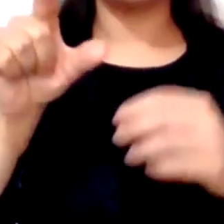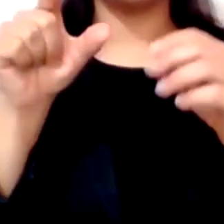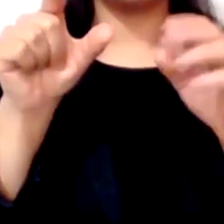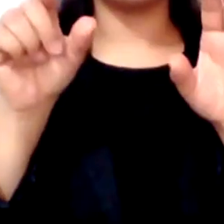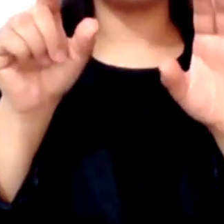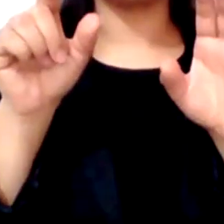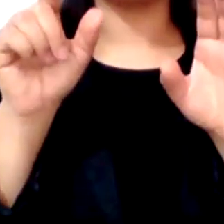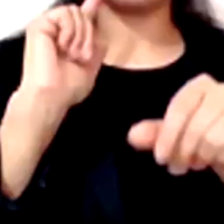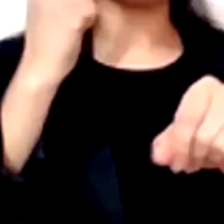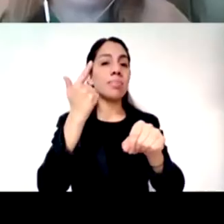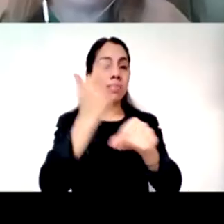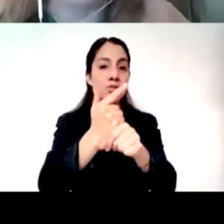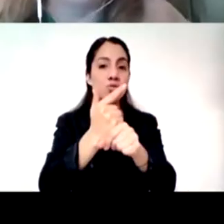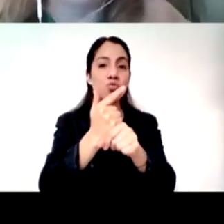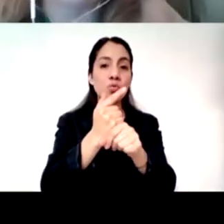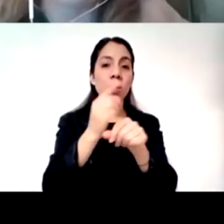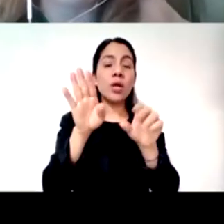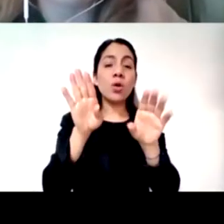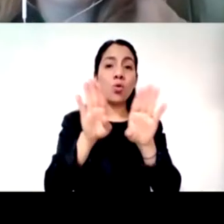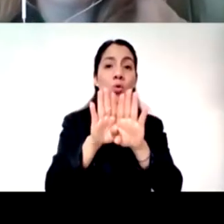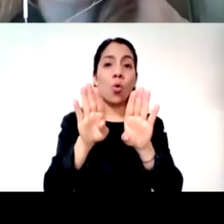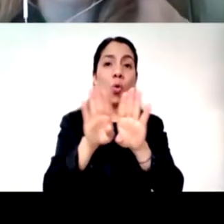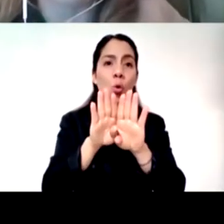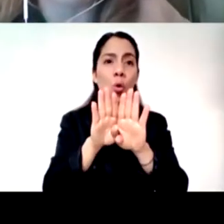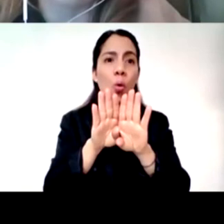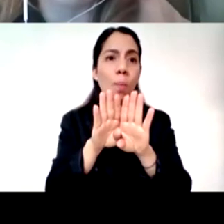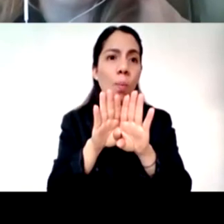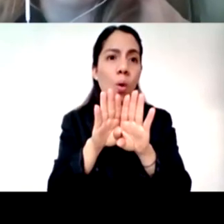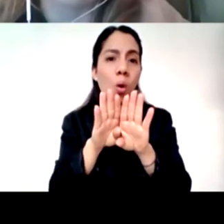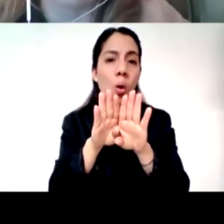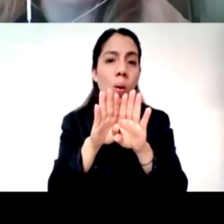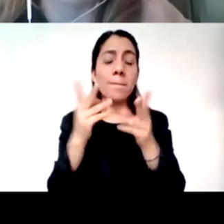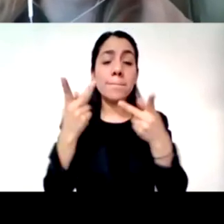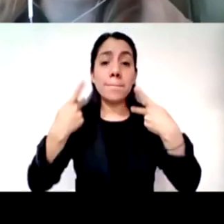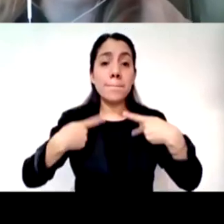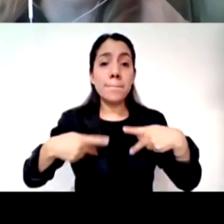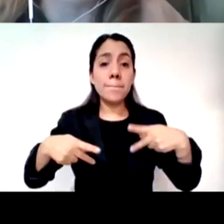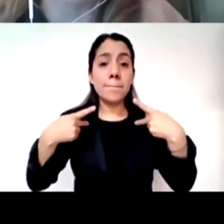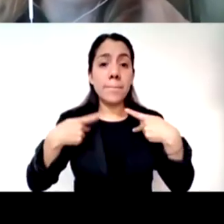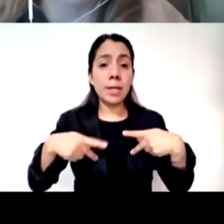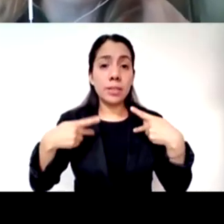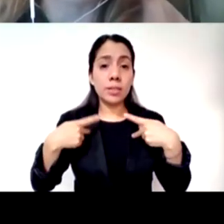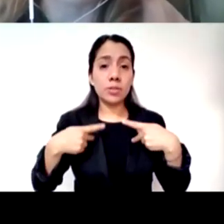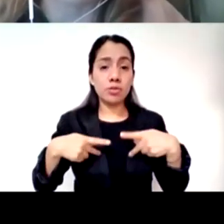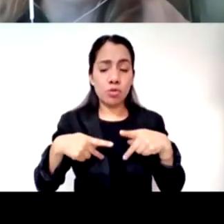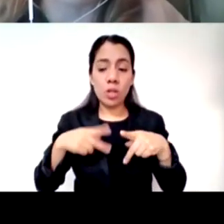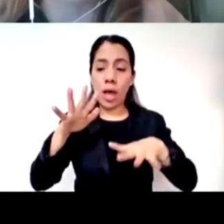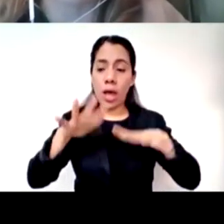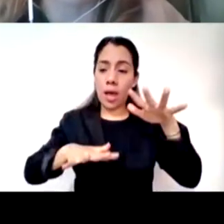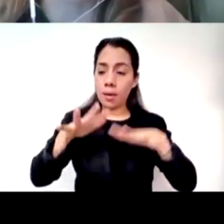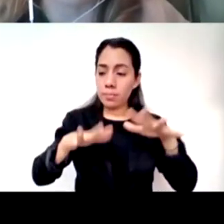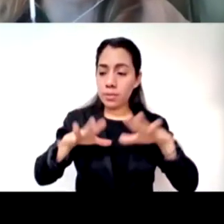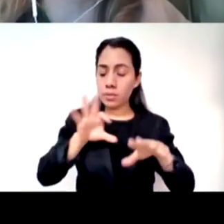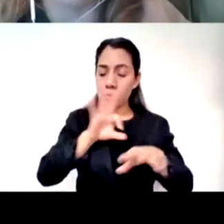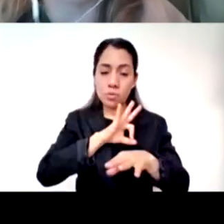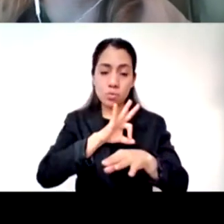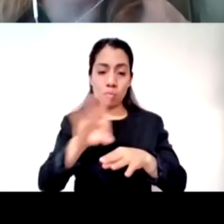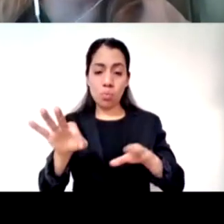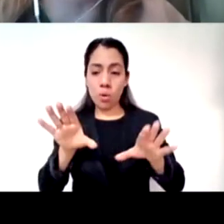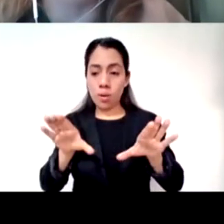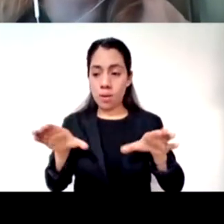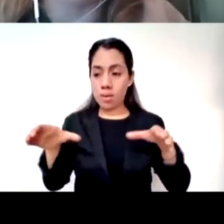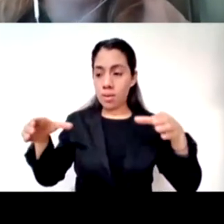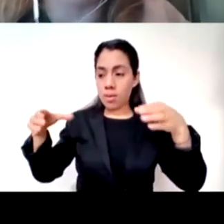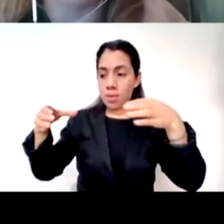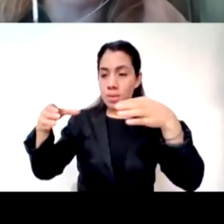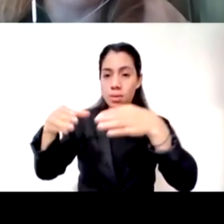muy valioso en lo que nos compartes cómo se puede generar una especie de círculos concéntricos de ayuda en donde yo no